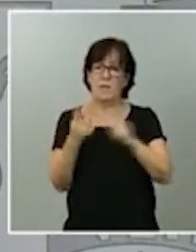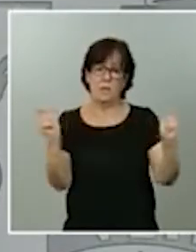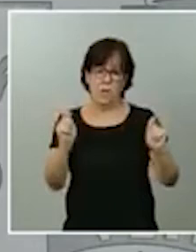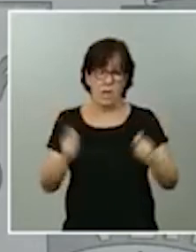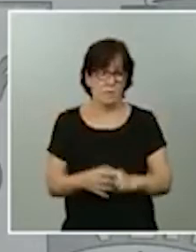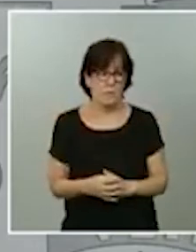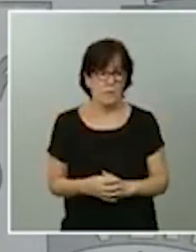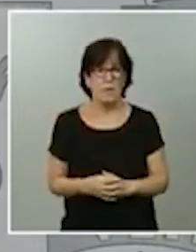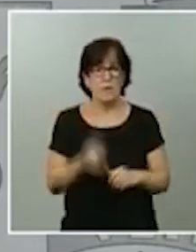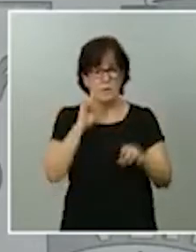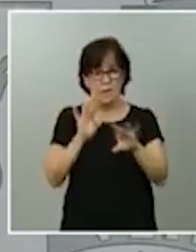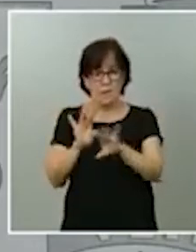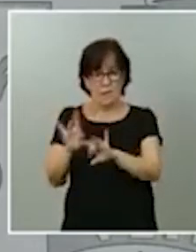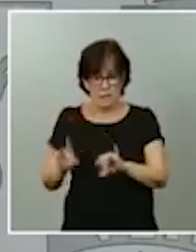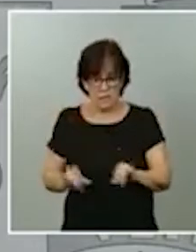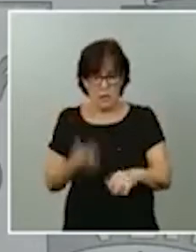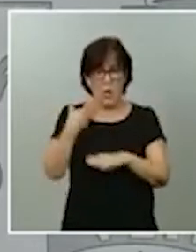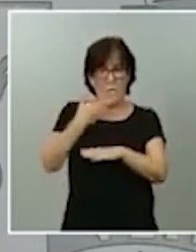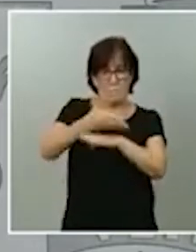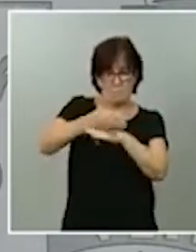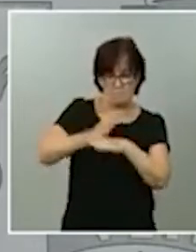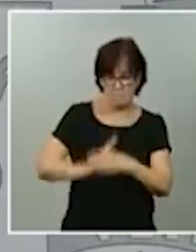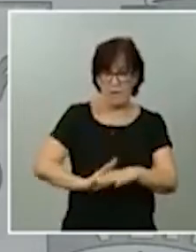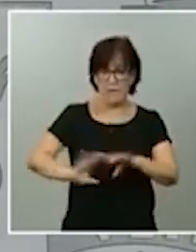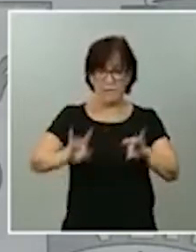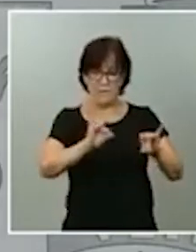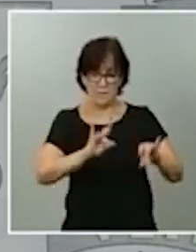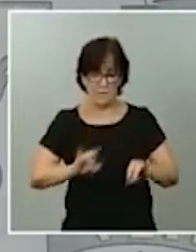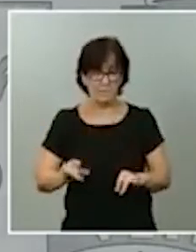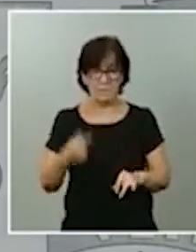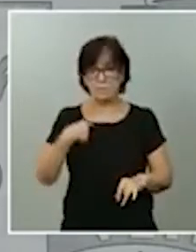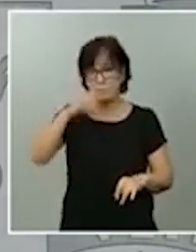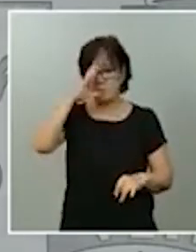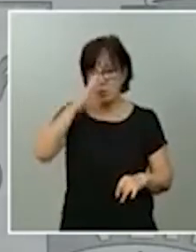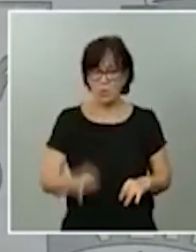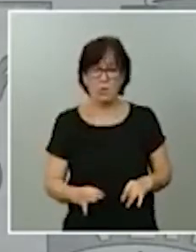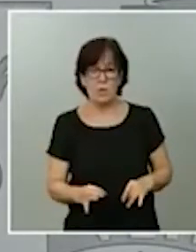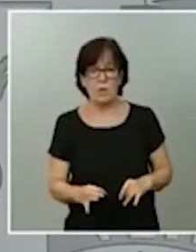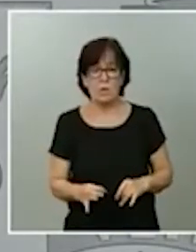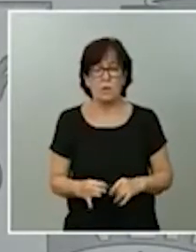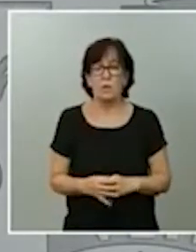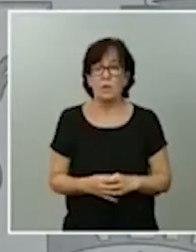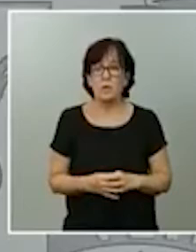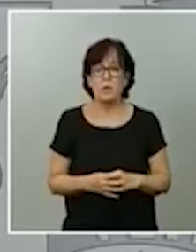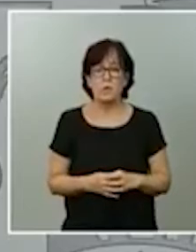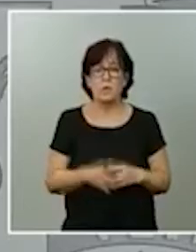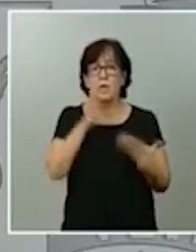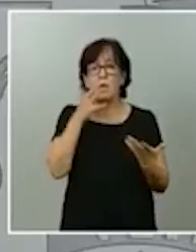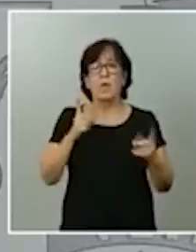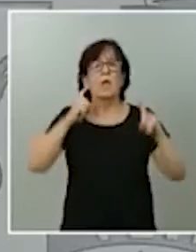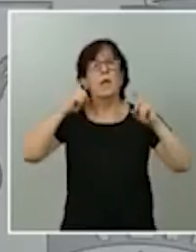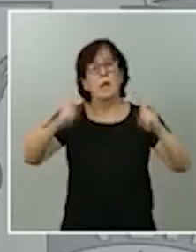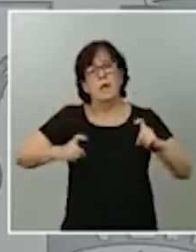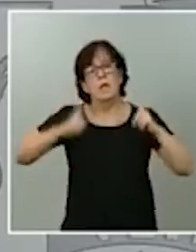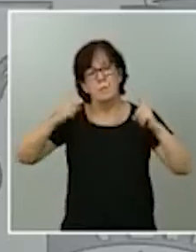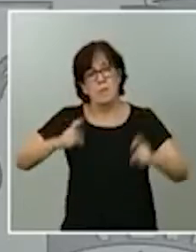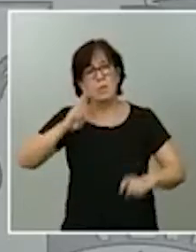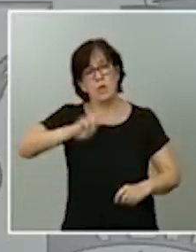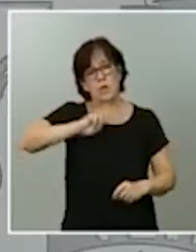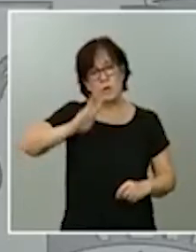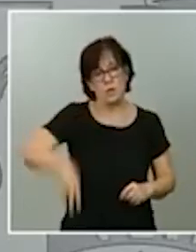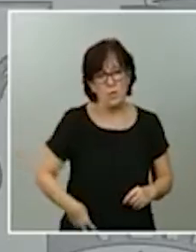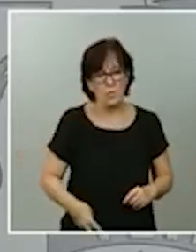territorio o en una parte de ese territorio yo creo que en fin el esfuerzo y el reconocimiento del estado